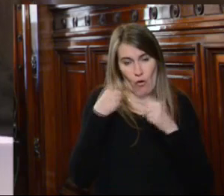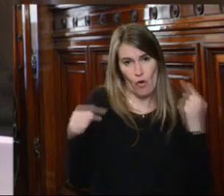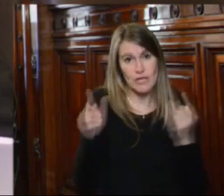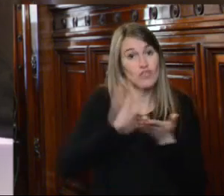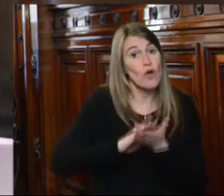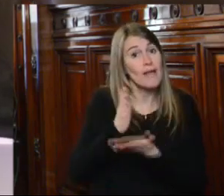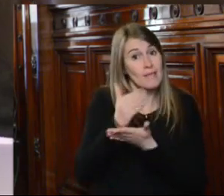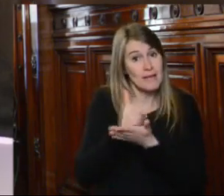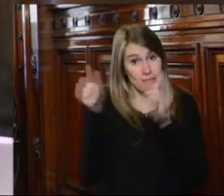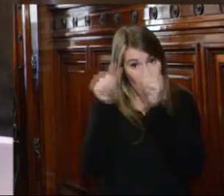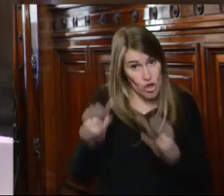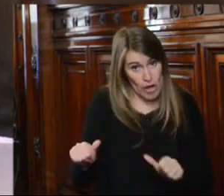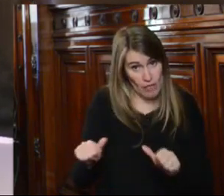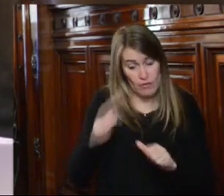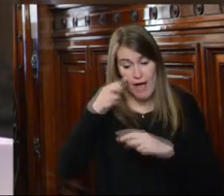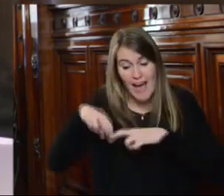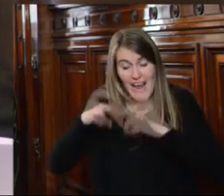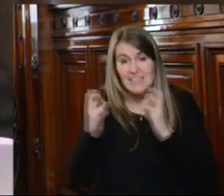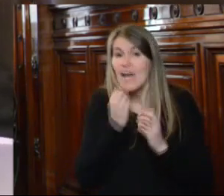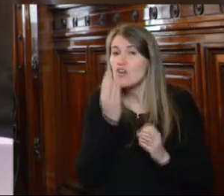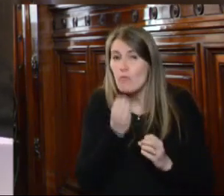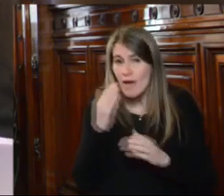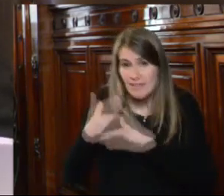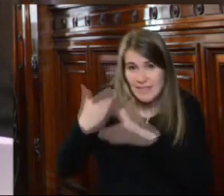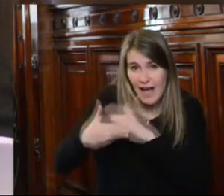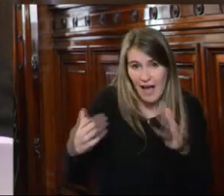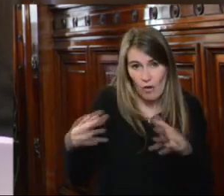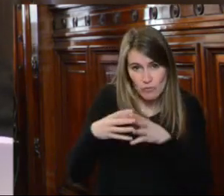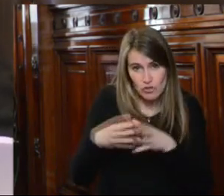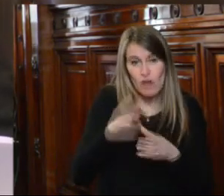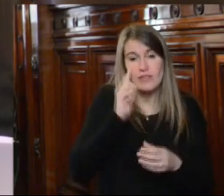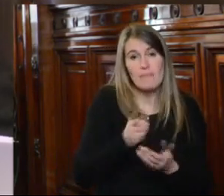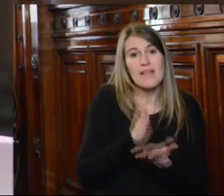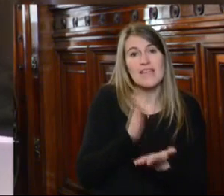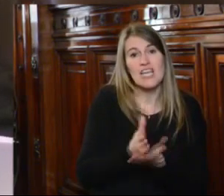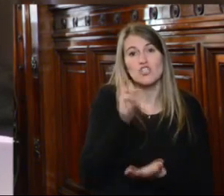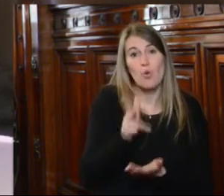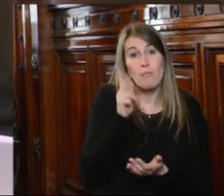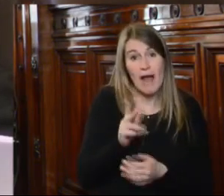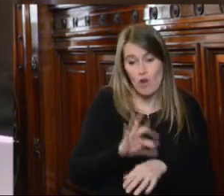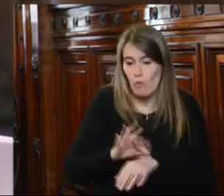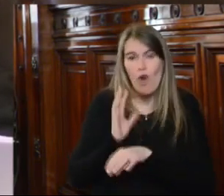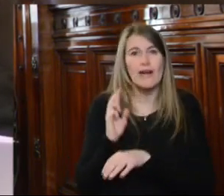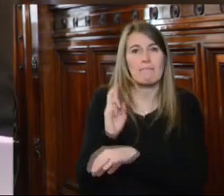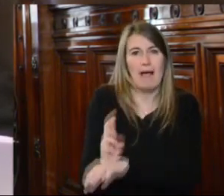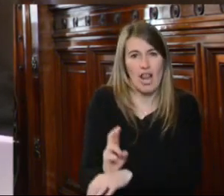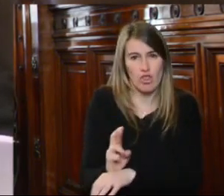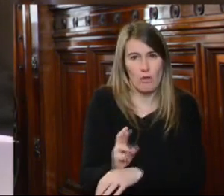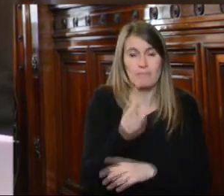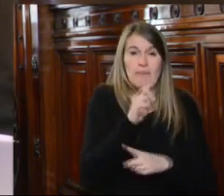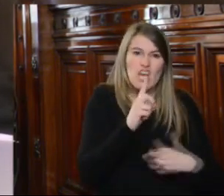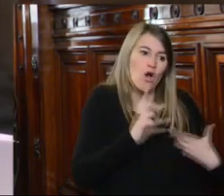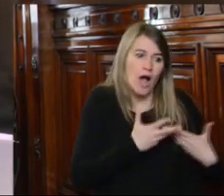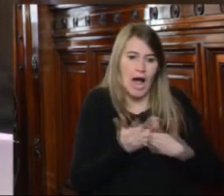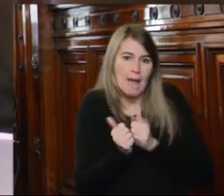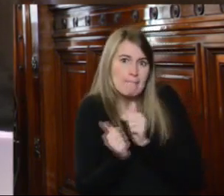Maldonado analizar su regularidad y ajuste a la tutela de los derechos humanos comprometidos pero no amparar de hecho o